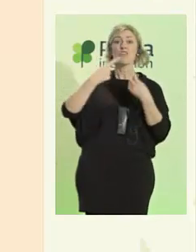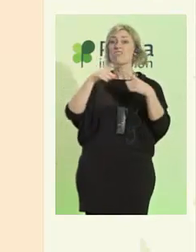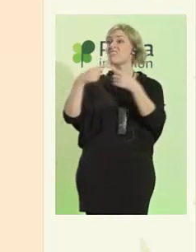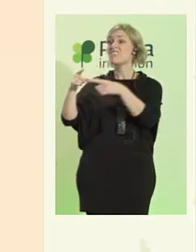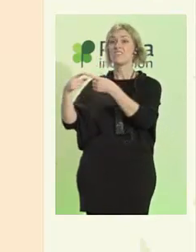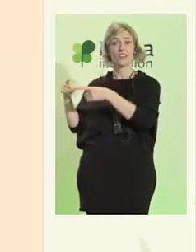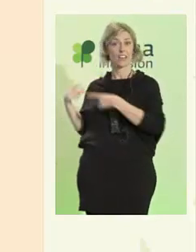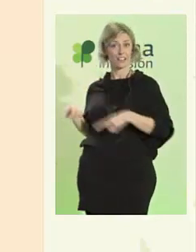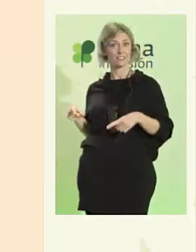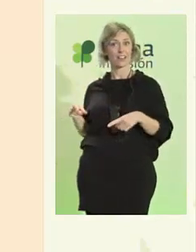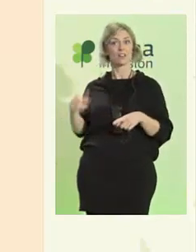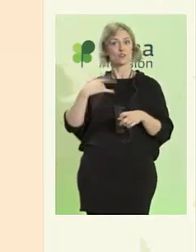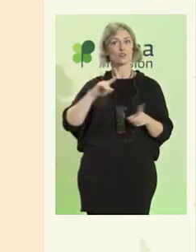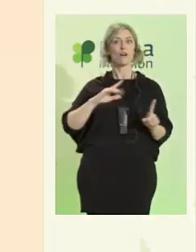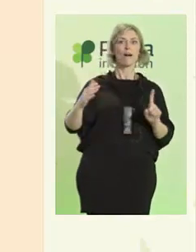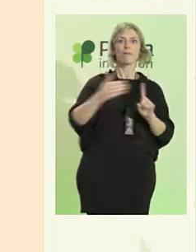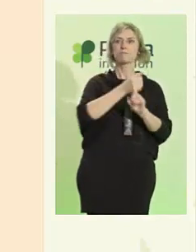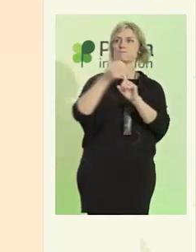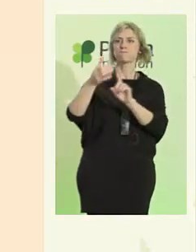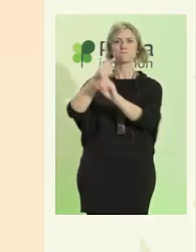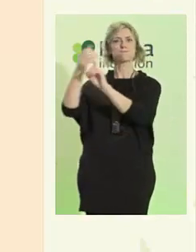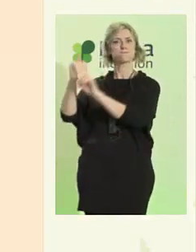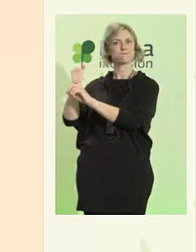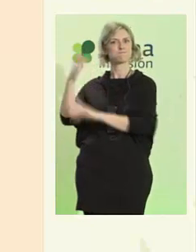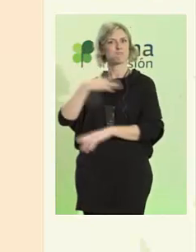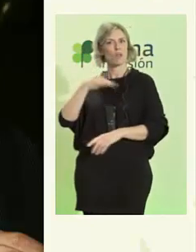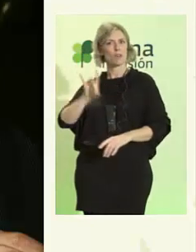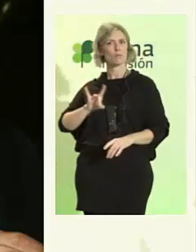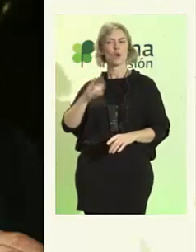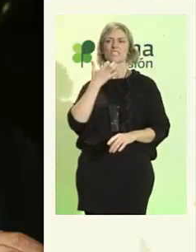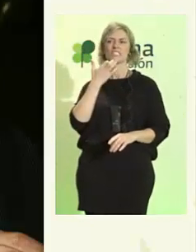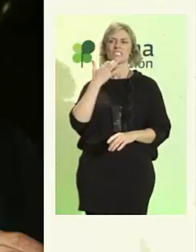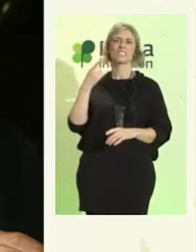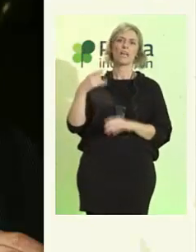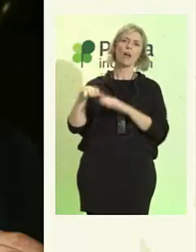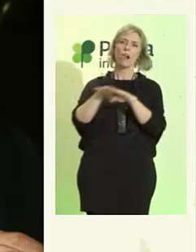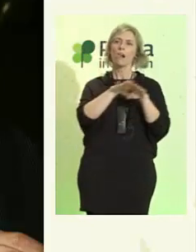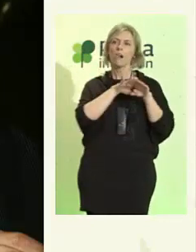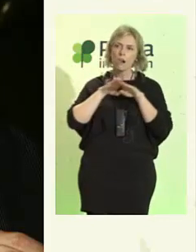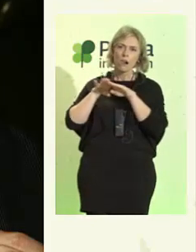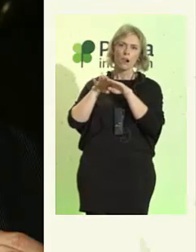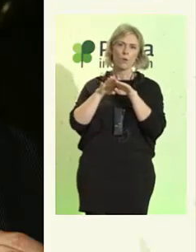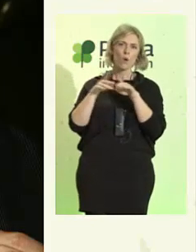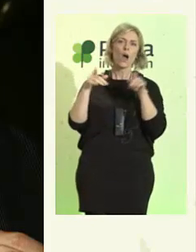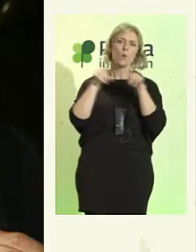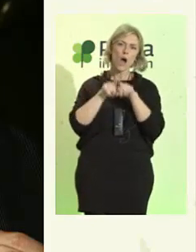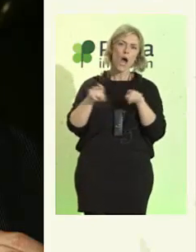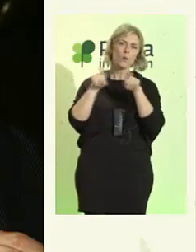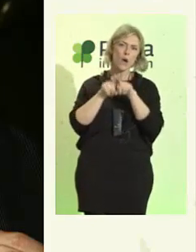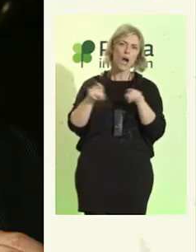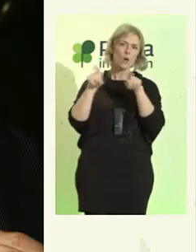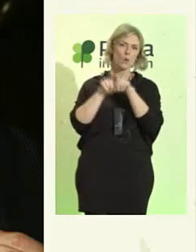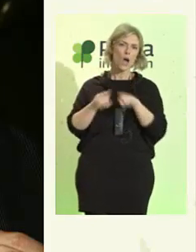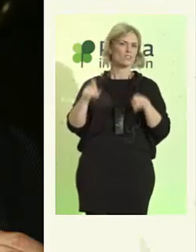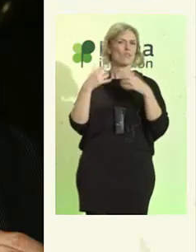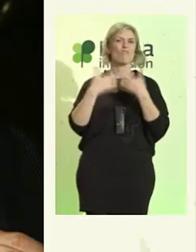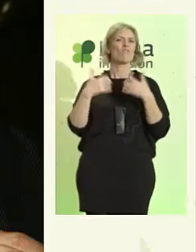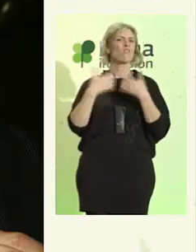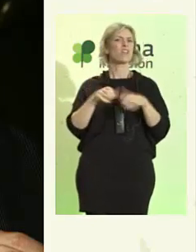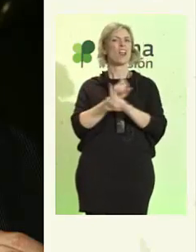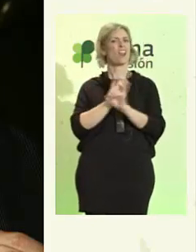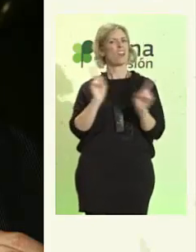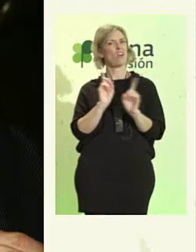fuéramos iguales, si fuéramos clones, esto no funcionaría. Me gustaría contar una historia sobre